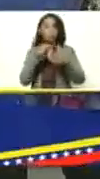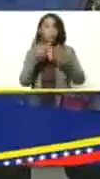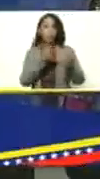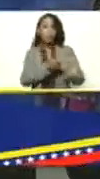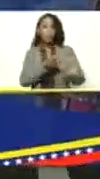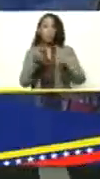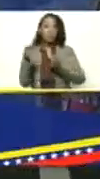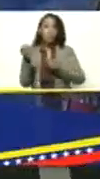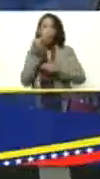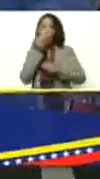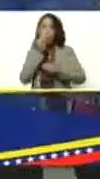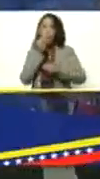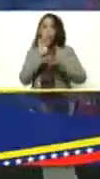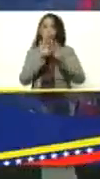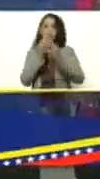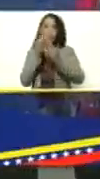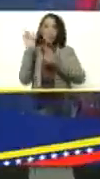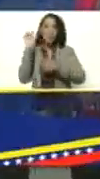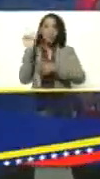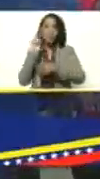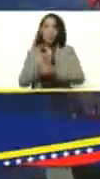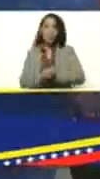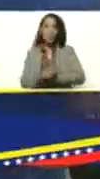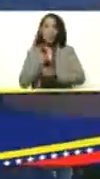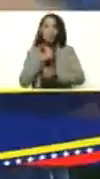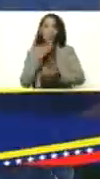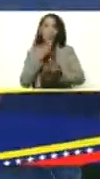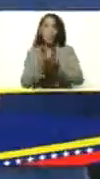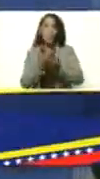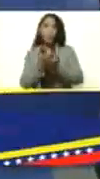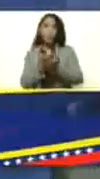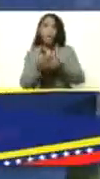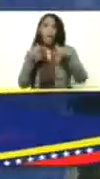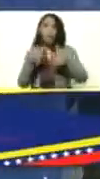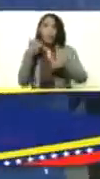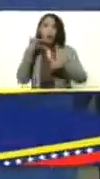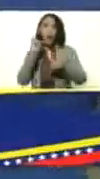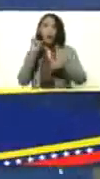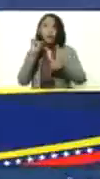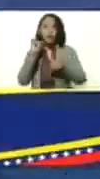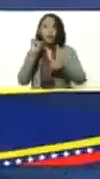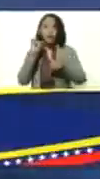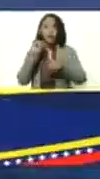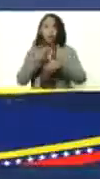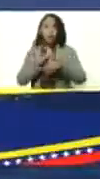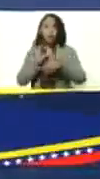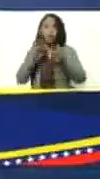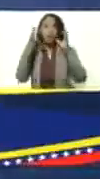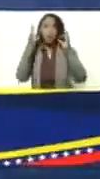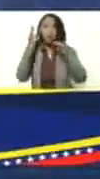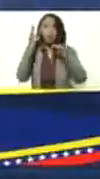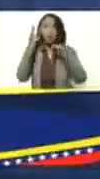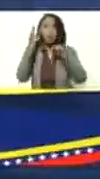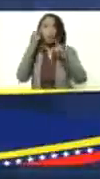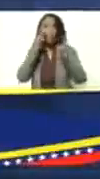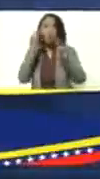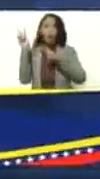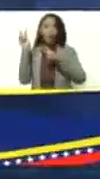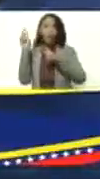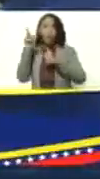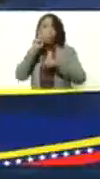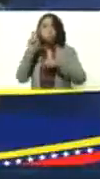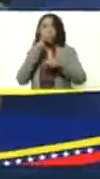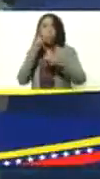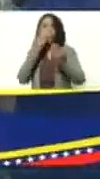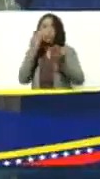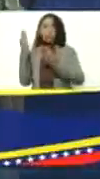proteína a la familia venezolana. Nos estamos proponiendo. Aquí está la veterinaria. Vamos a ver a una preñadita, ¿verdad?